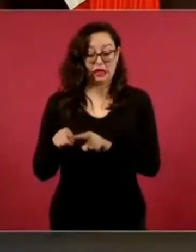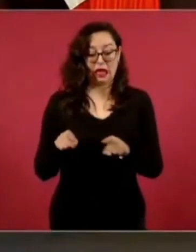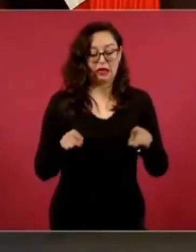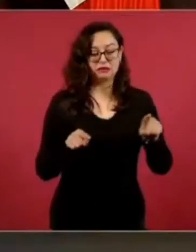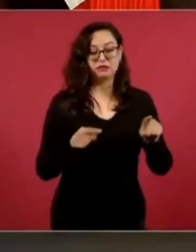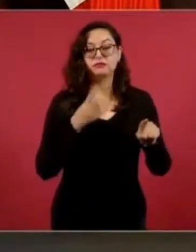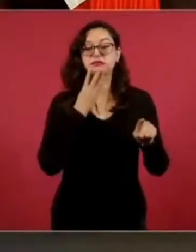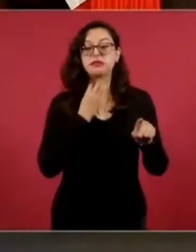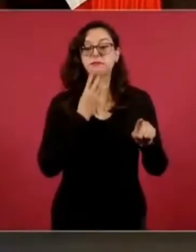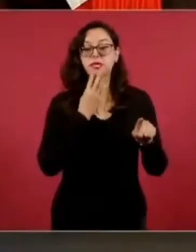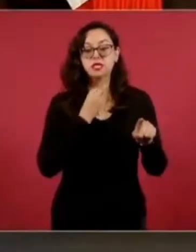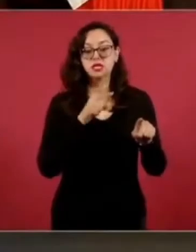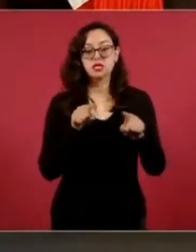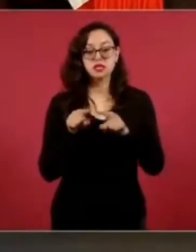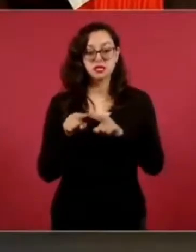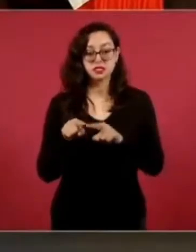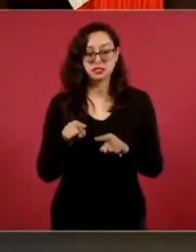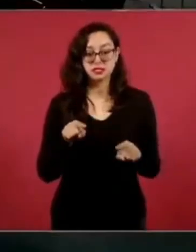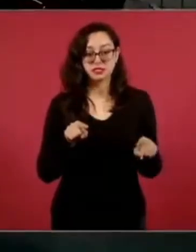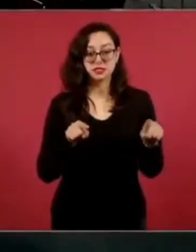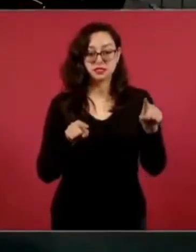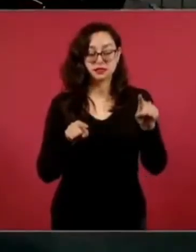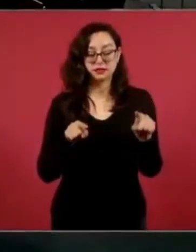Este, este es Tepic.